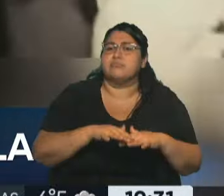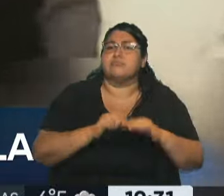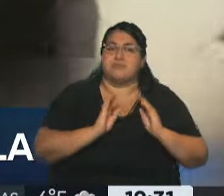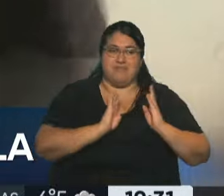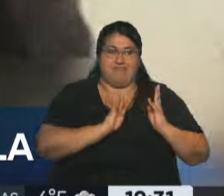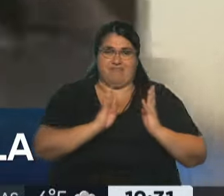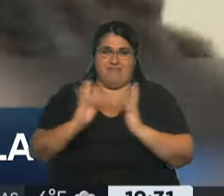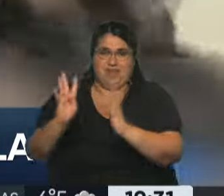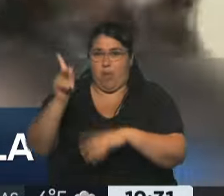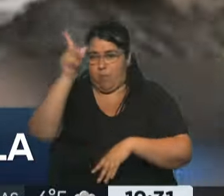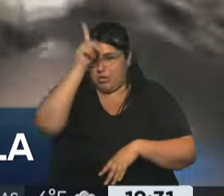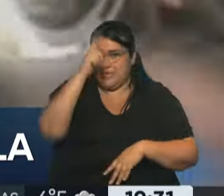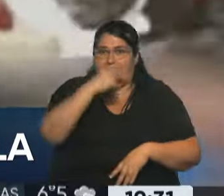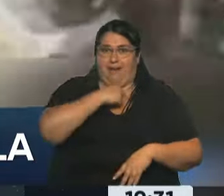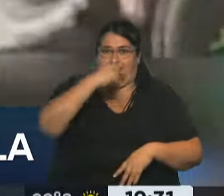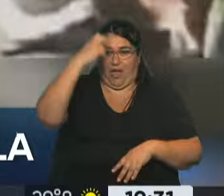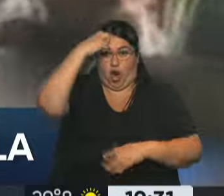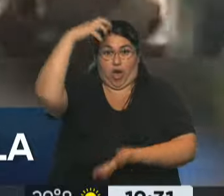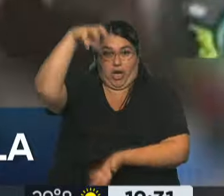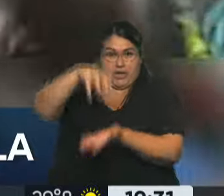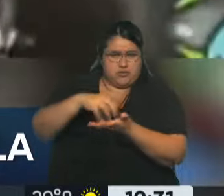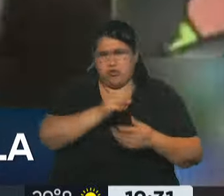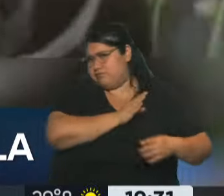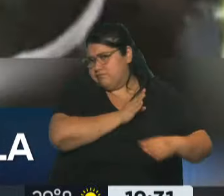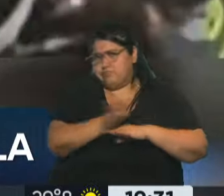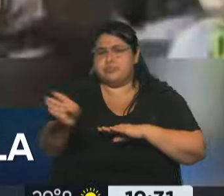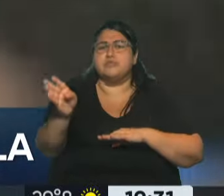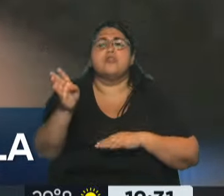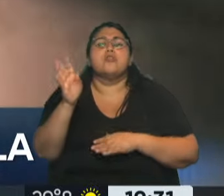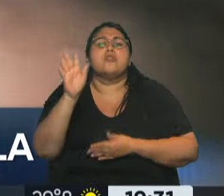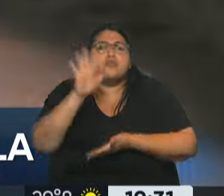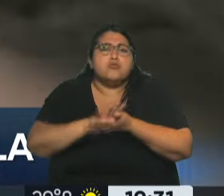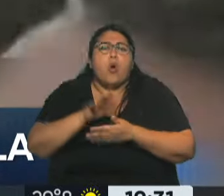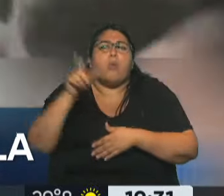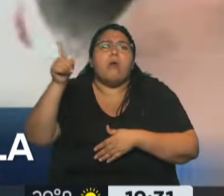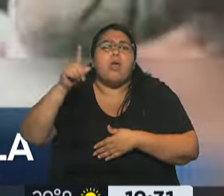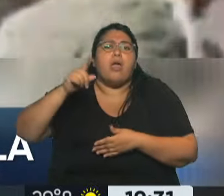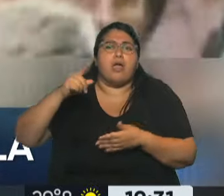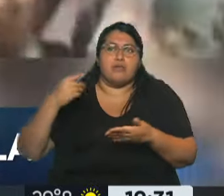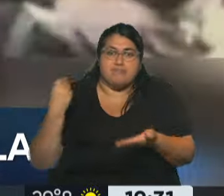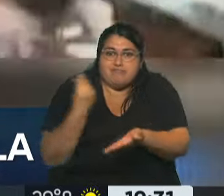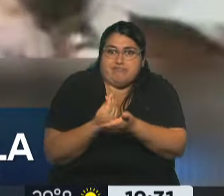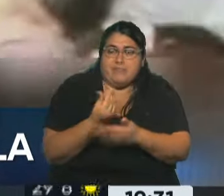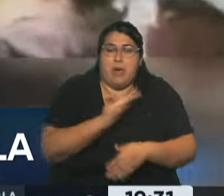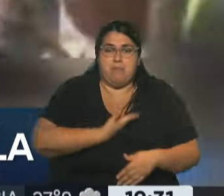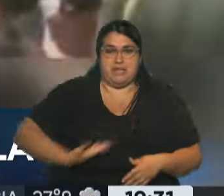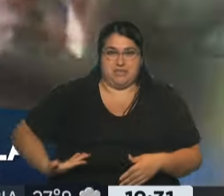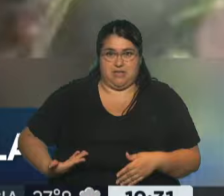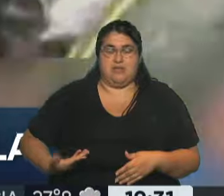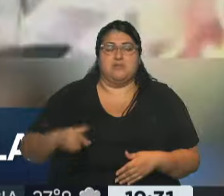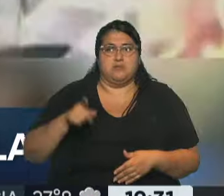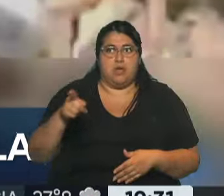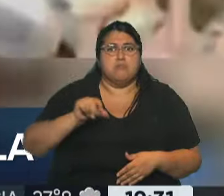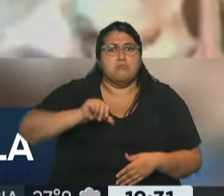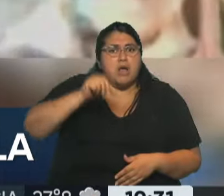policial para acercarse al Congreso de Guatemala, inconforme por el retraso de la juramentación presidencial del socialdemócrata que